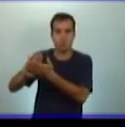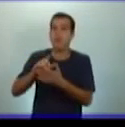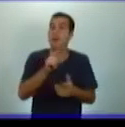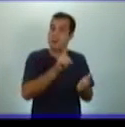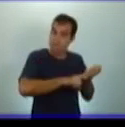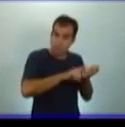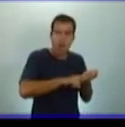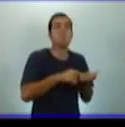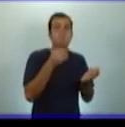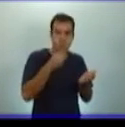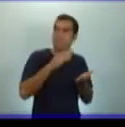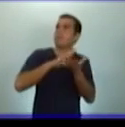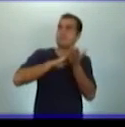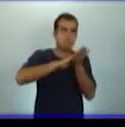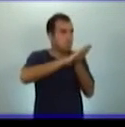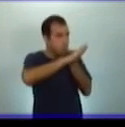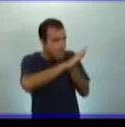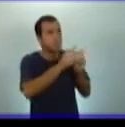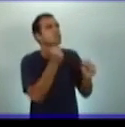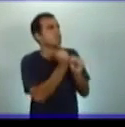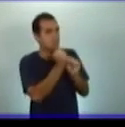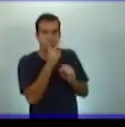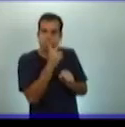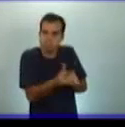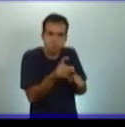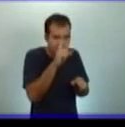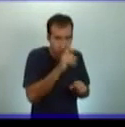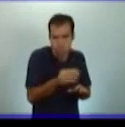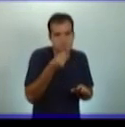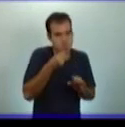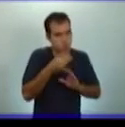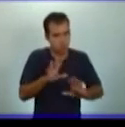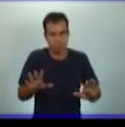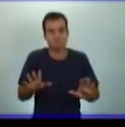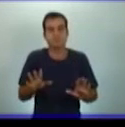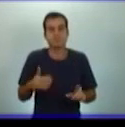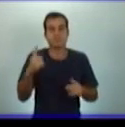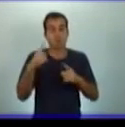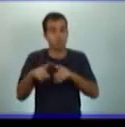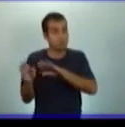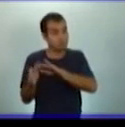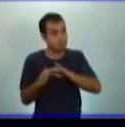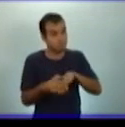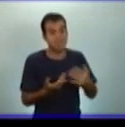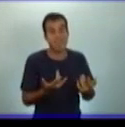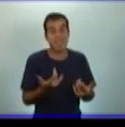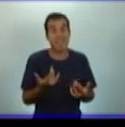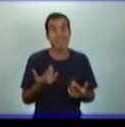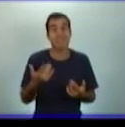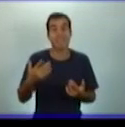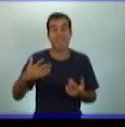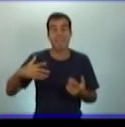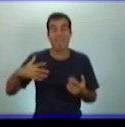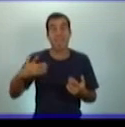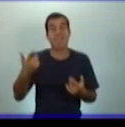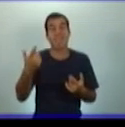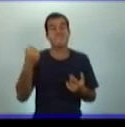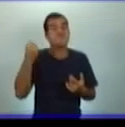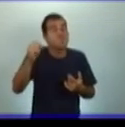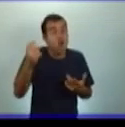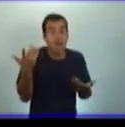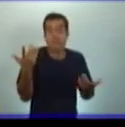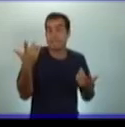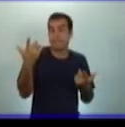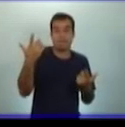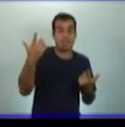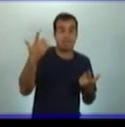destaca es la violencia familiar, sancionada por la ley, claro, eso que tanto nos disgusta. Y